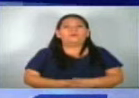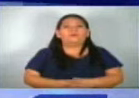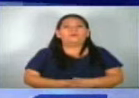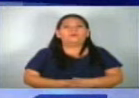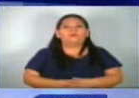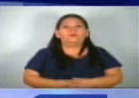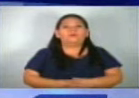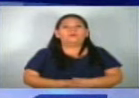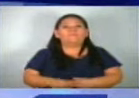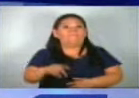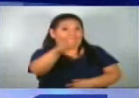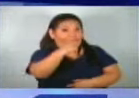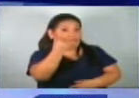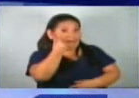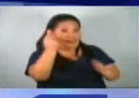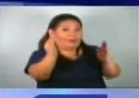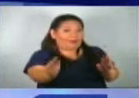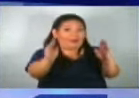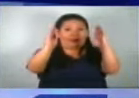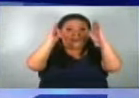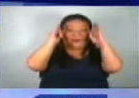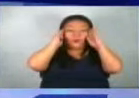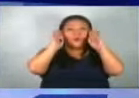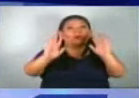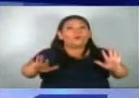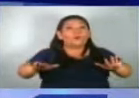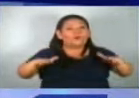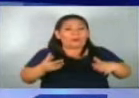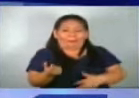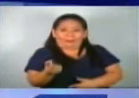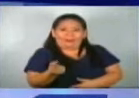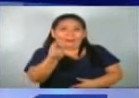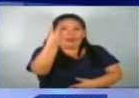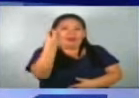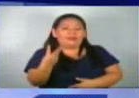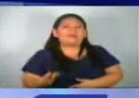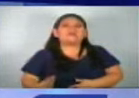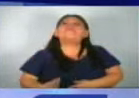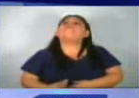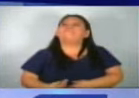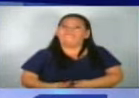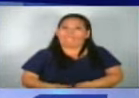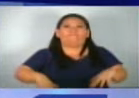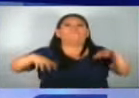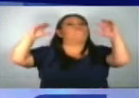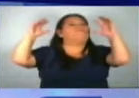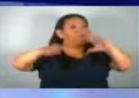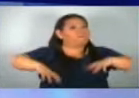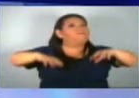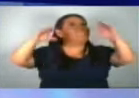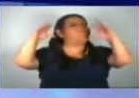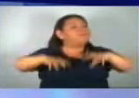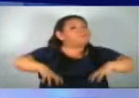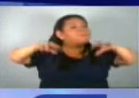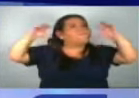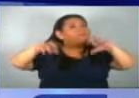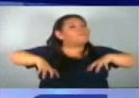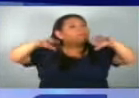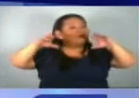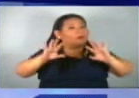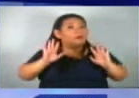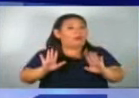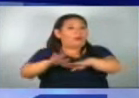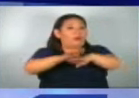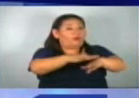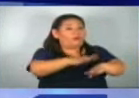Y preste atención porque para los próximos días en el territorio salvadoreño se pronostican intensas lluvias. Esto